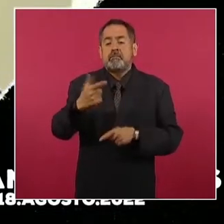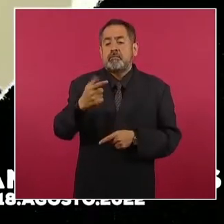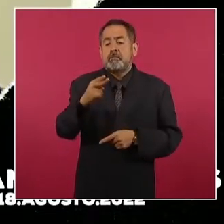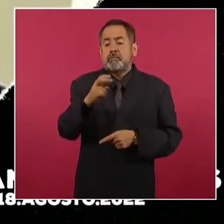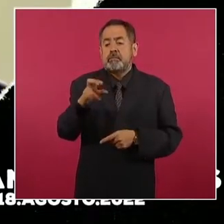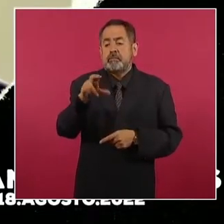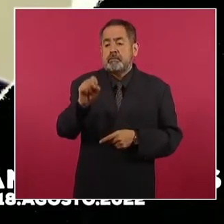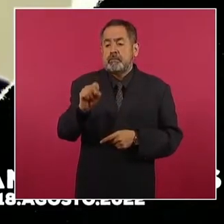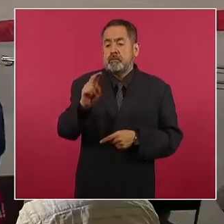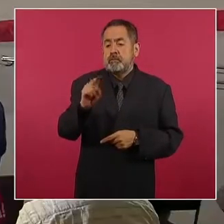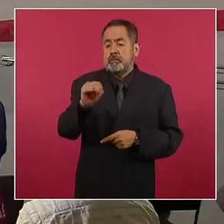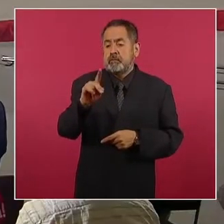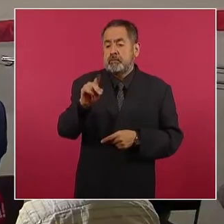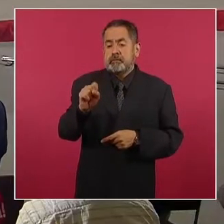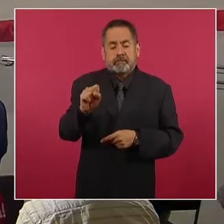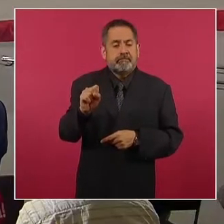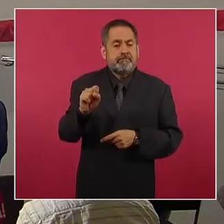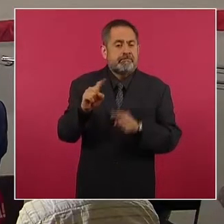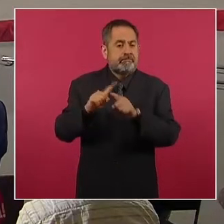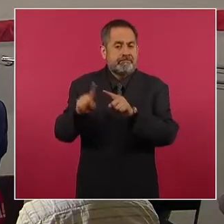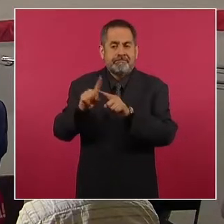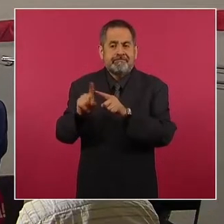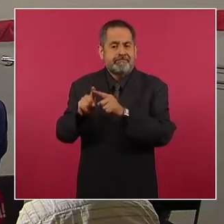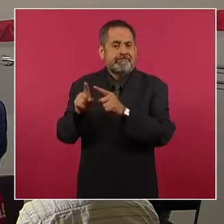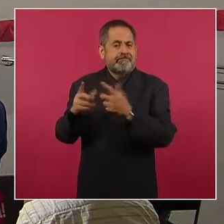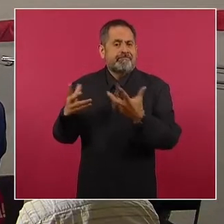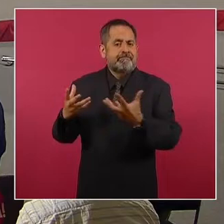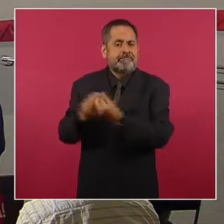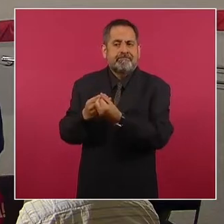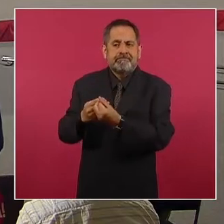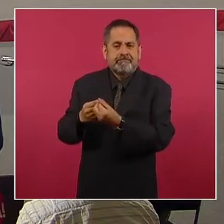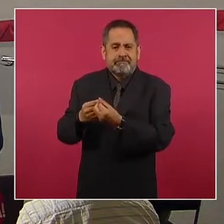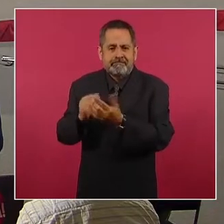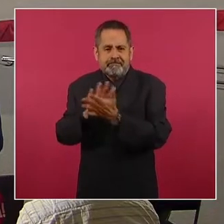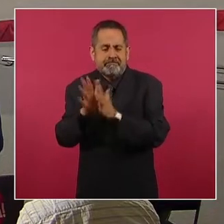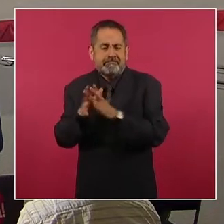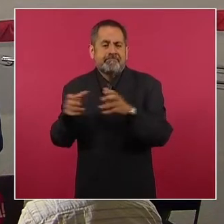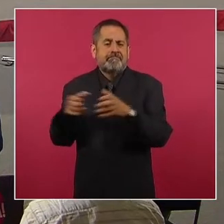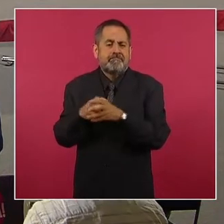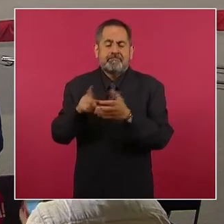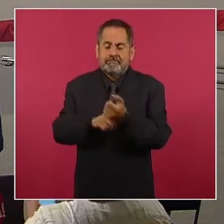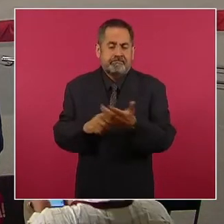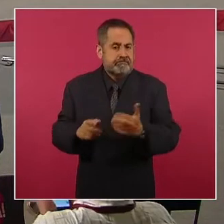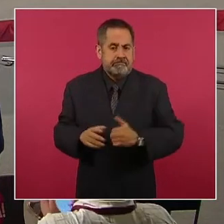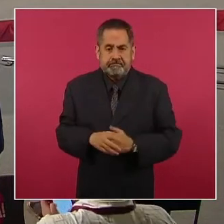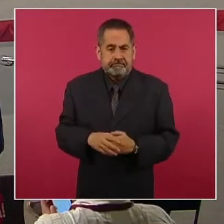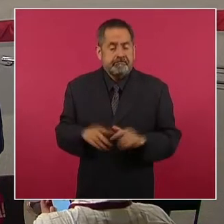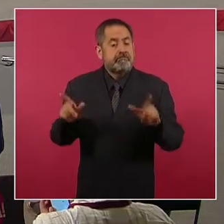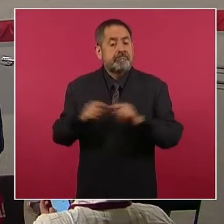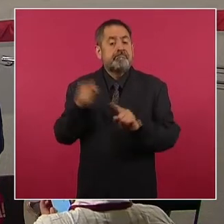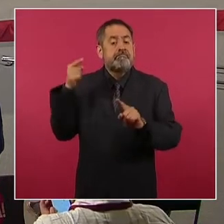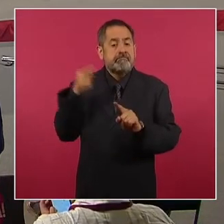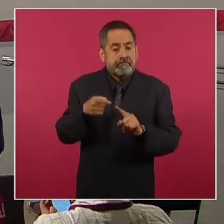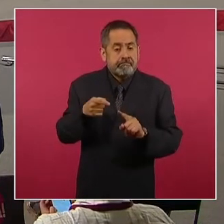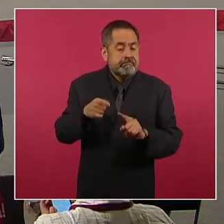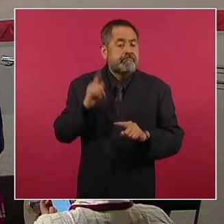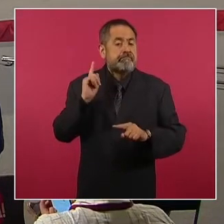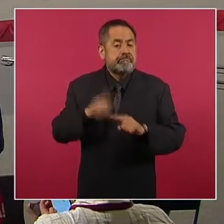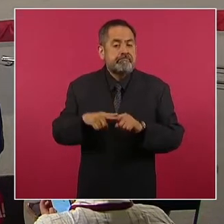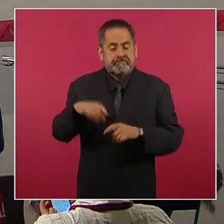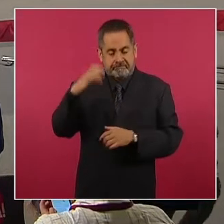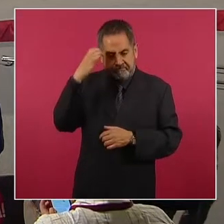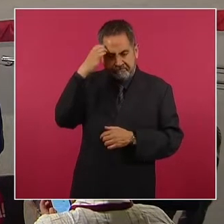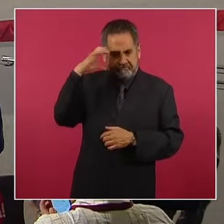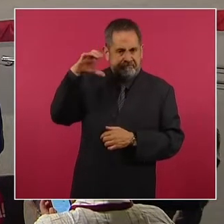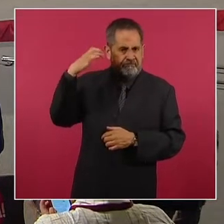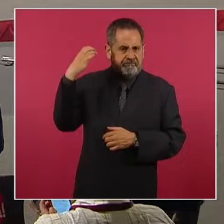y agentes de diversas instituciones del Estado mexicano. En resumen, se trató de un